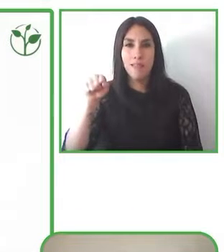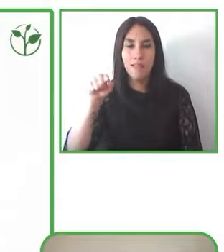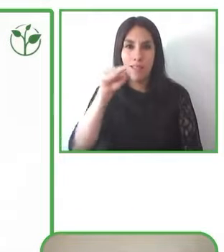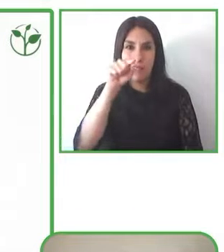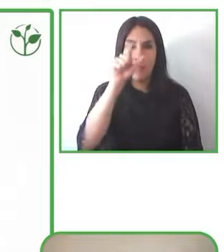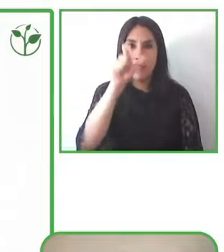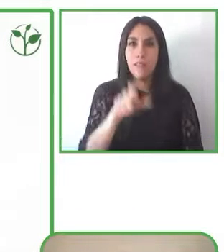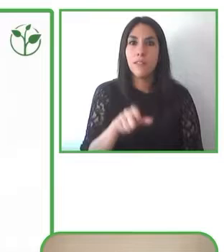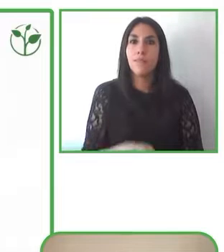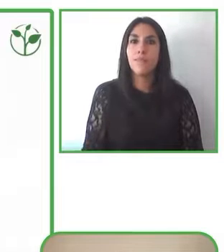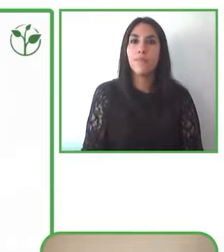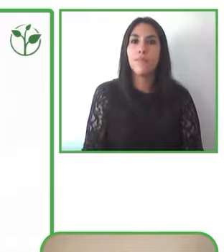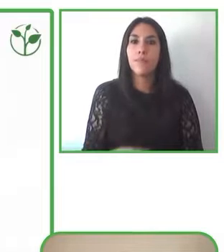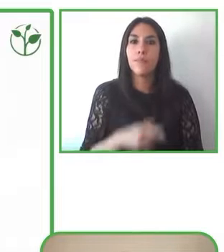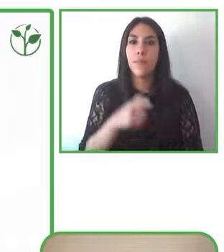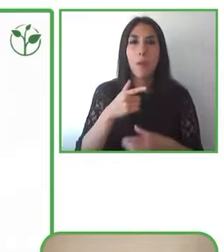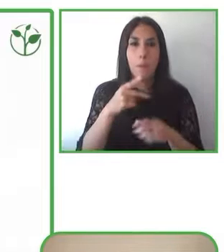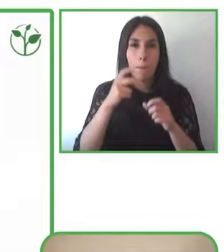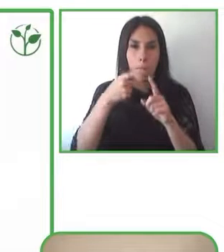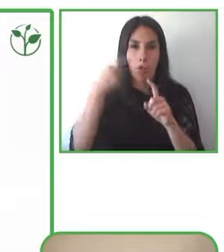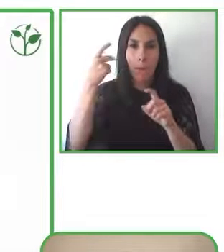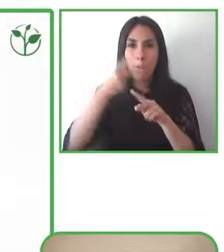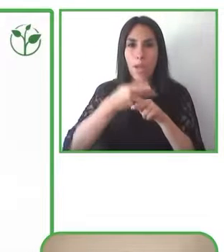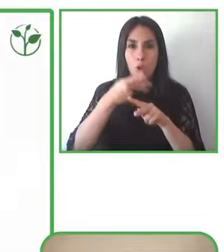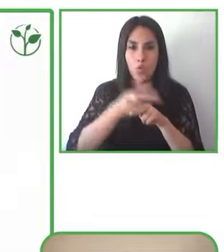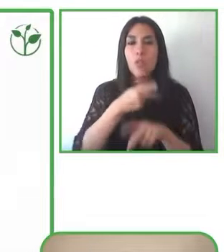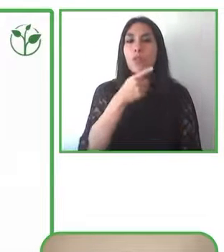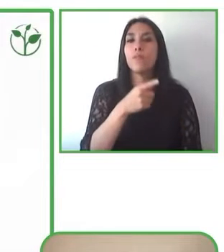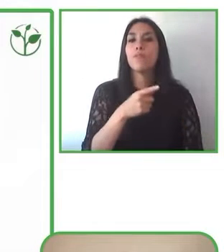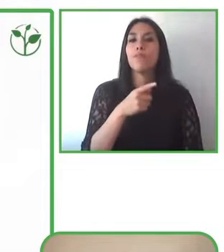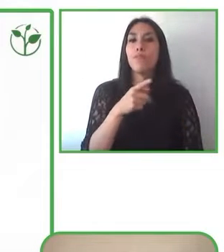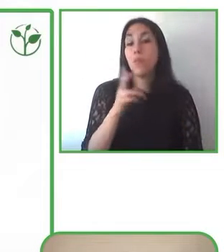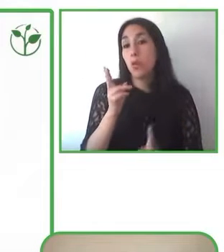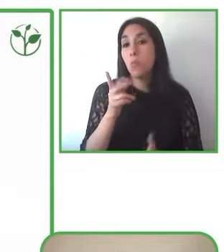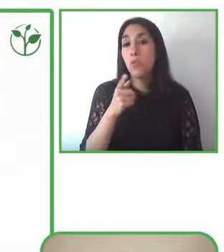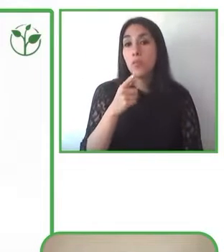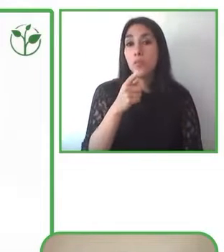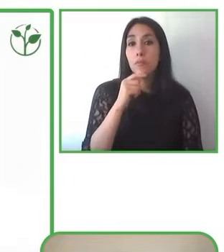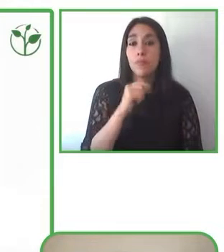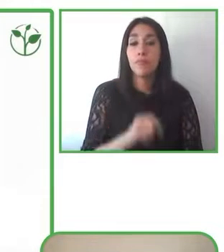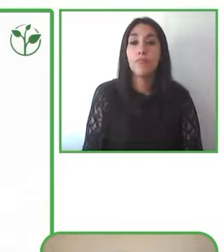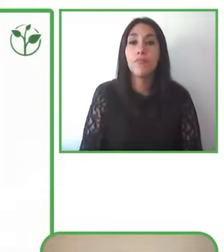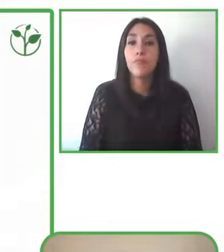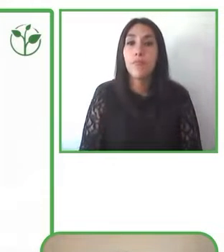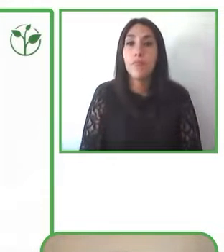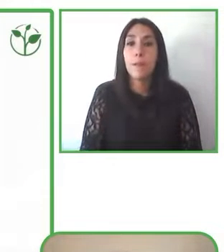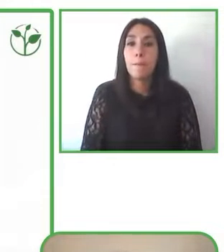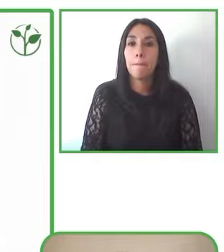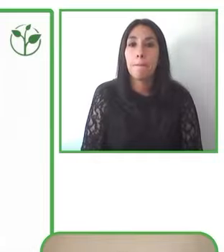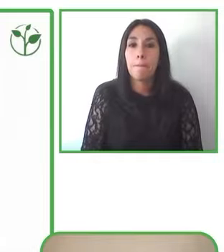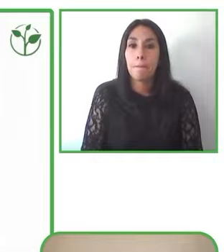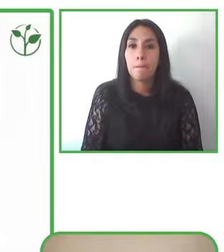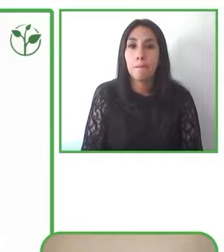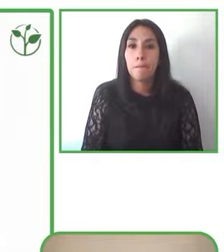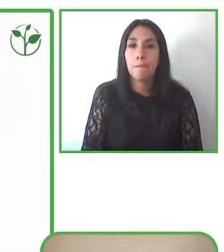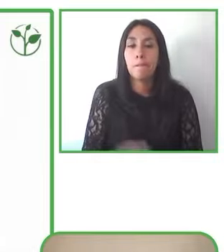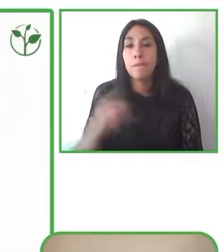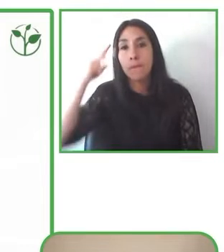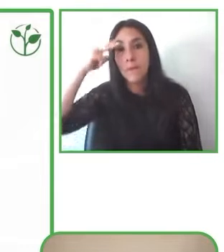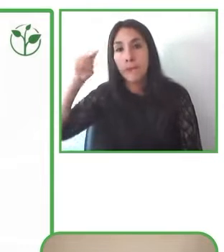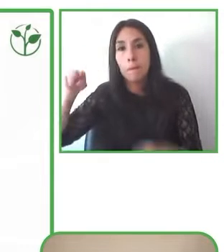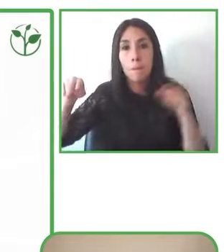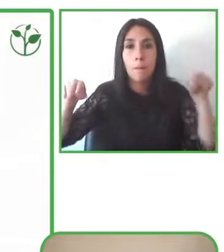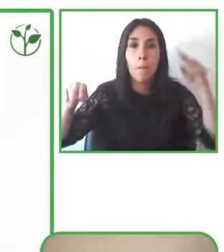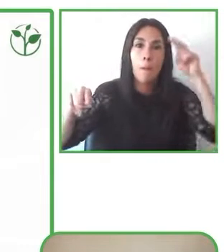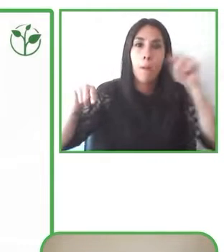pues una de estas sesiones en directo semanales y se dieron cuenta que las dos vivían en Asunción y que no se conocían y que las dos les interesaba el mismo tema y